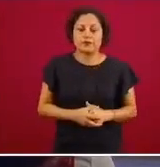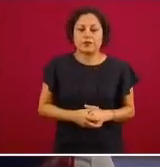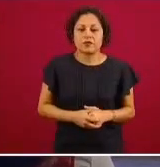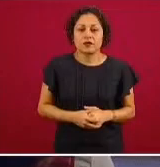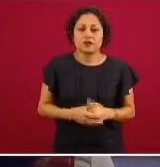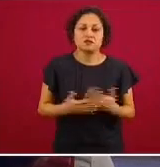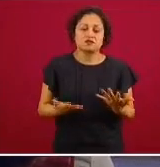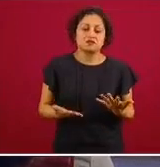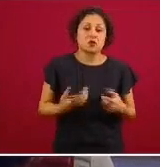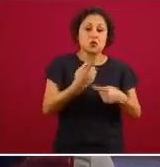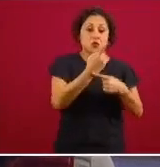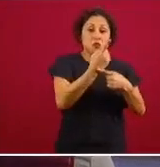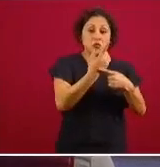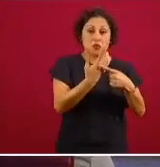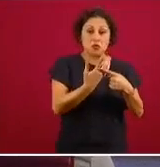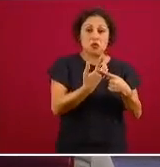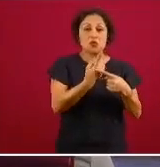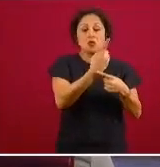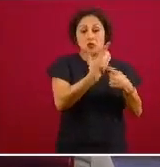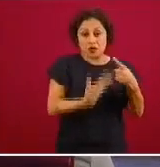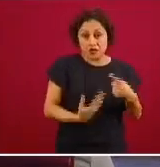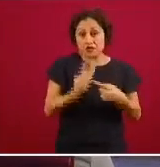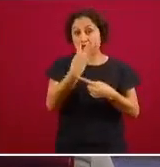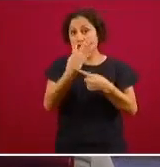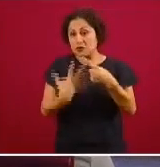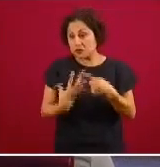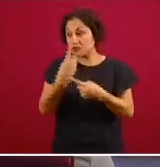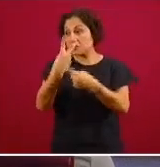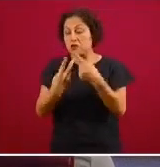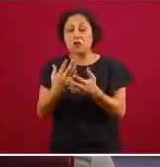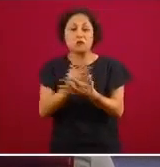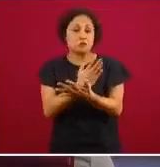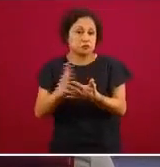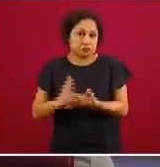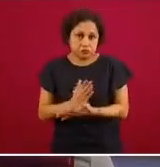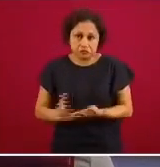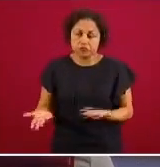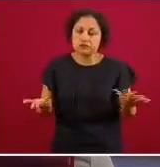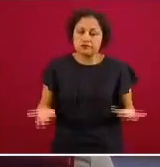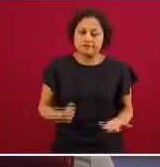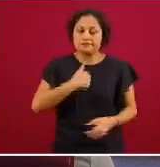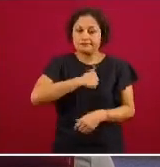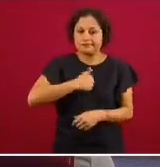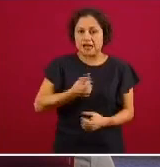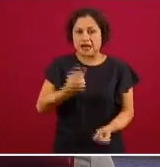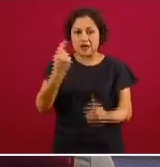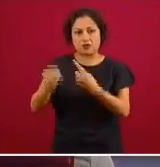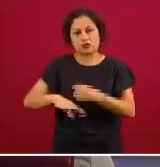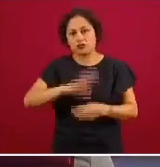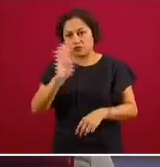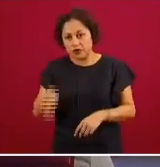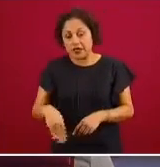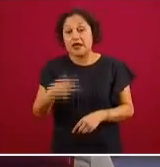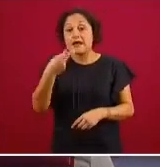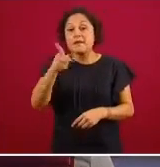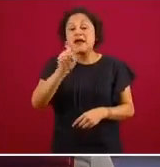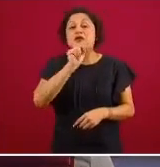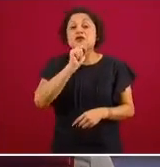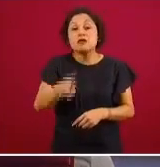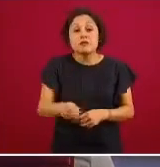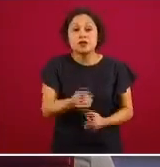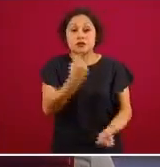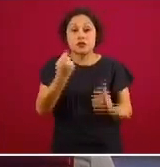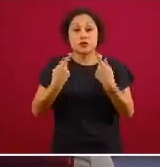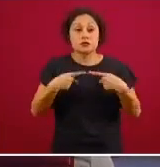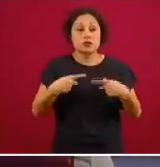cuatro quintos se ha descartado desafortunadamente algunas pierden la vida y muy afortunadamente algunas